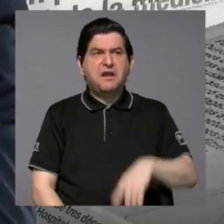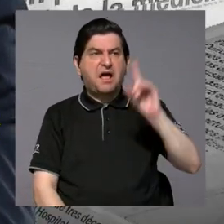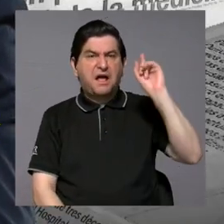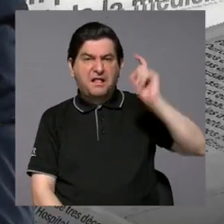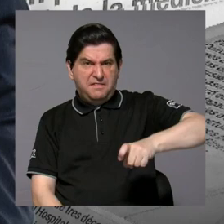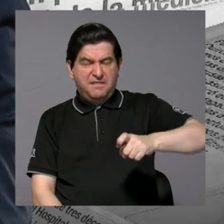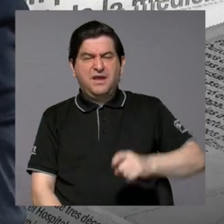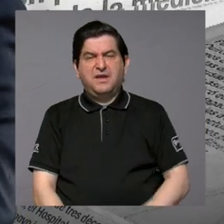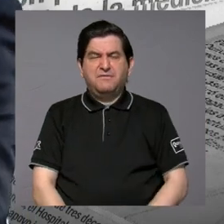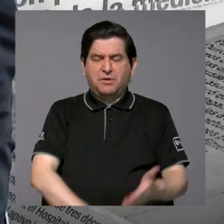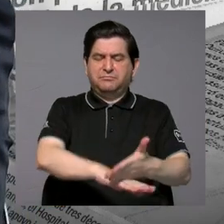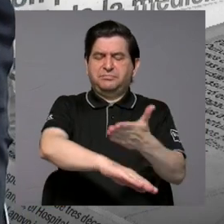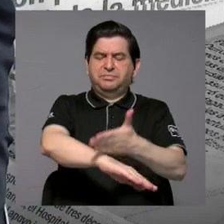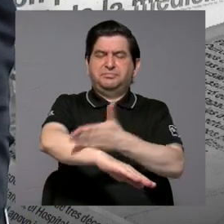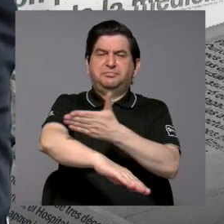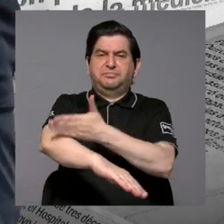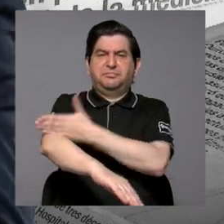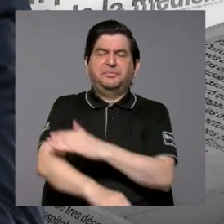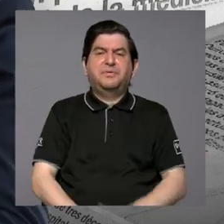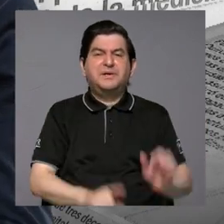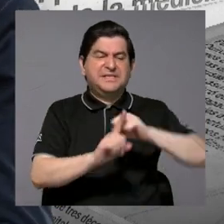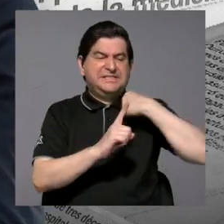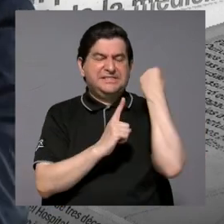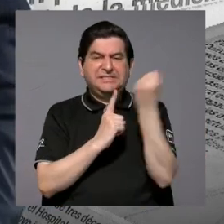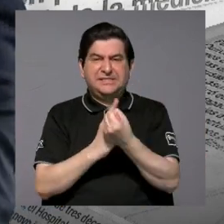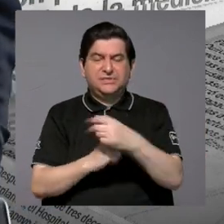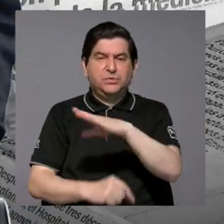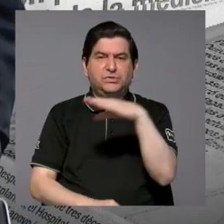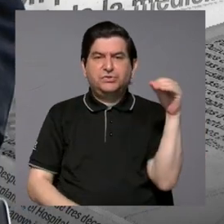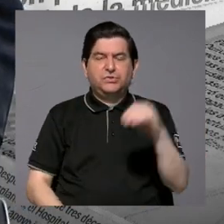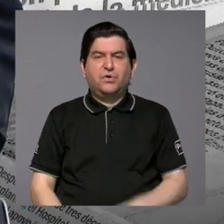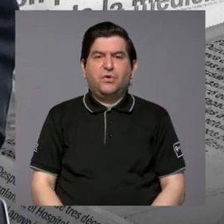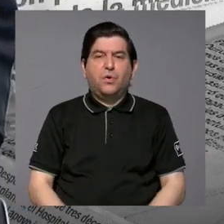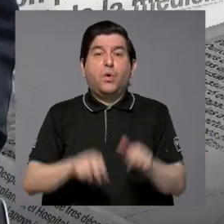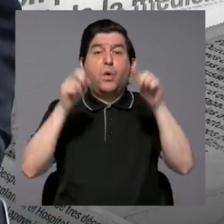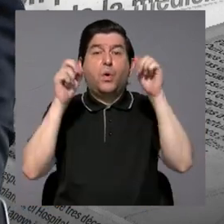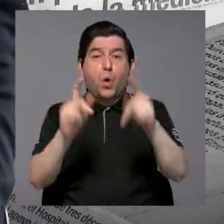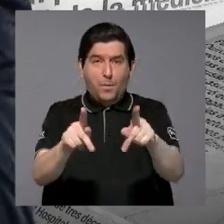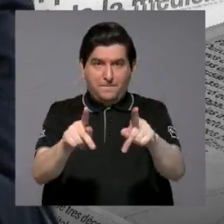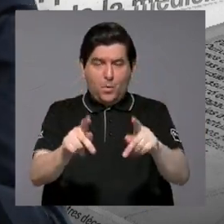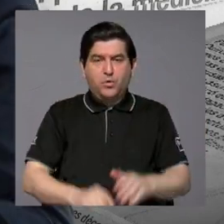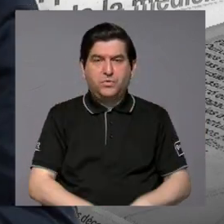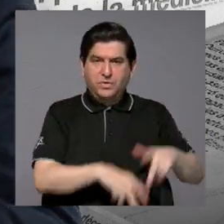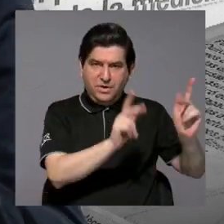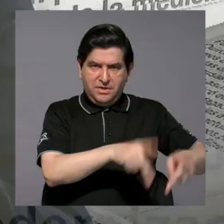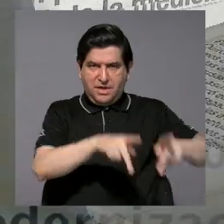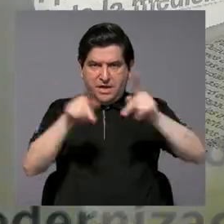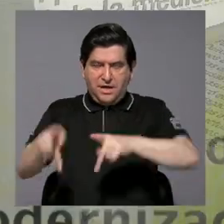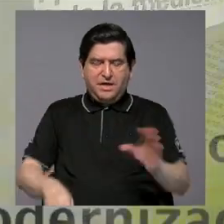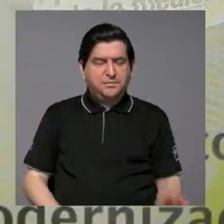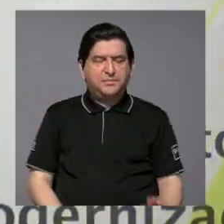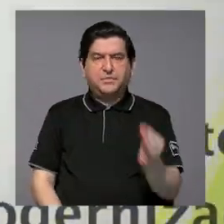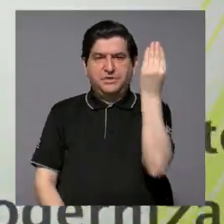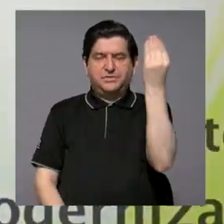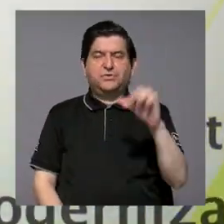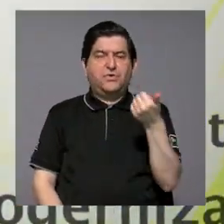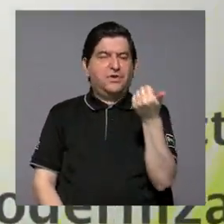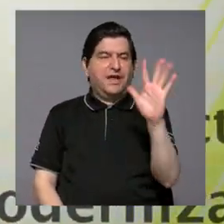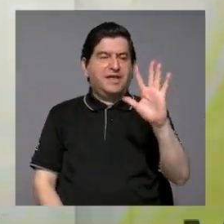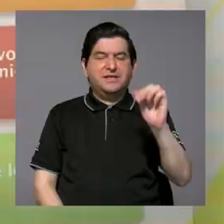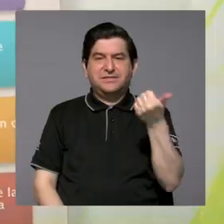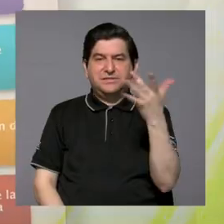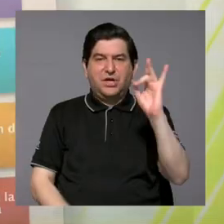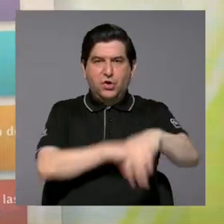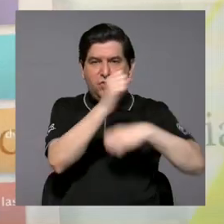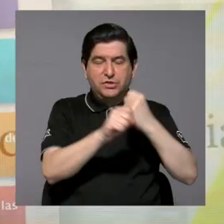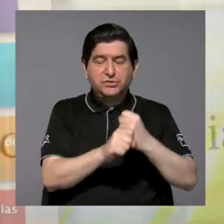deberíamos mejorar las condiciones, o más bien, darle la posibilidad a personas adolescentes de 15, 18 años